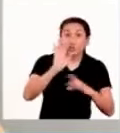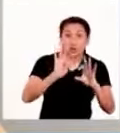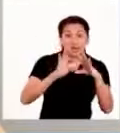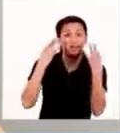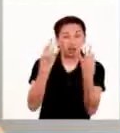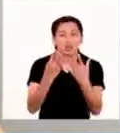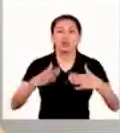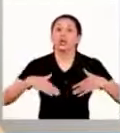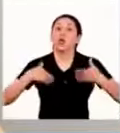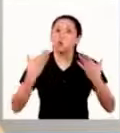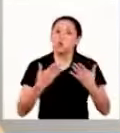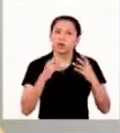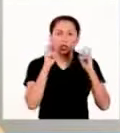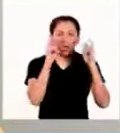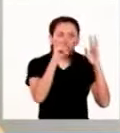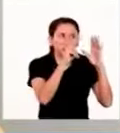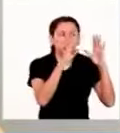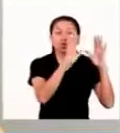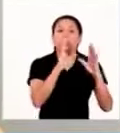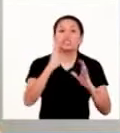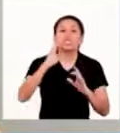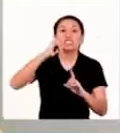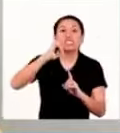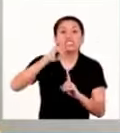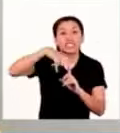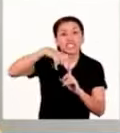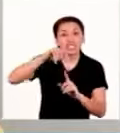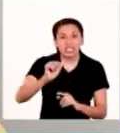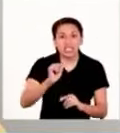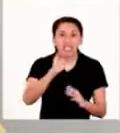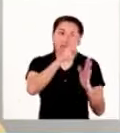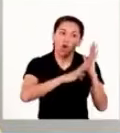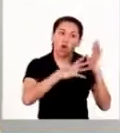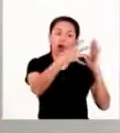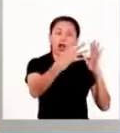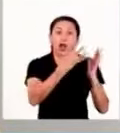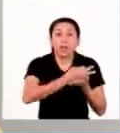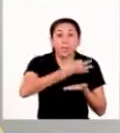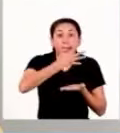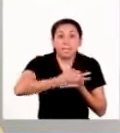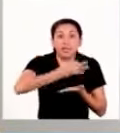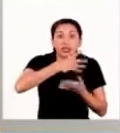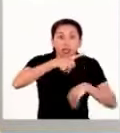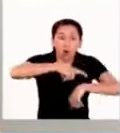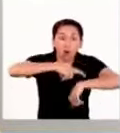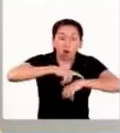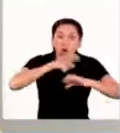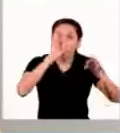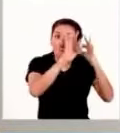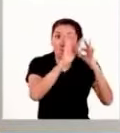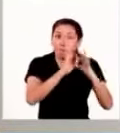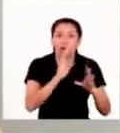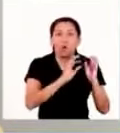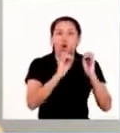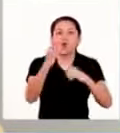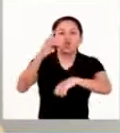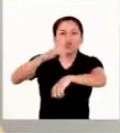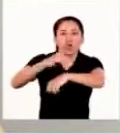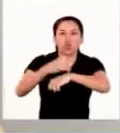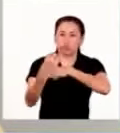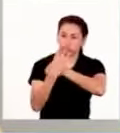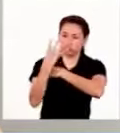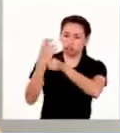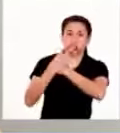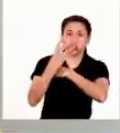familias puedan hacer seguimiento de sus citas médicas horarios de medicina recomendaciones de médicos y quizás